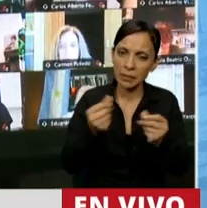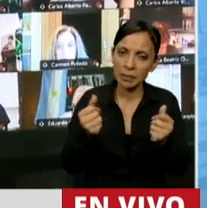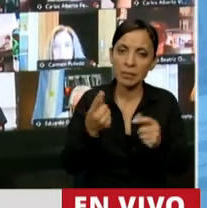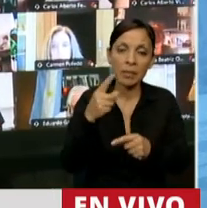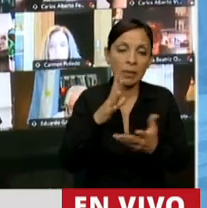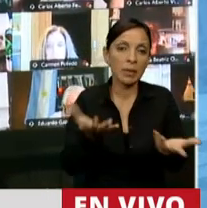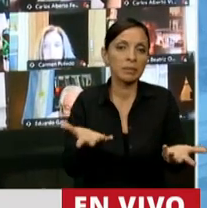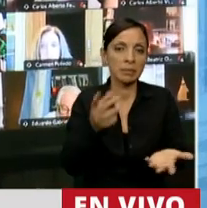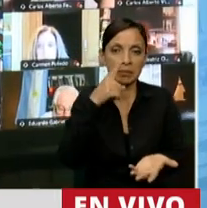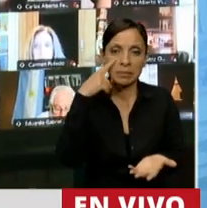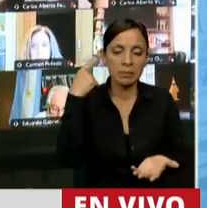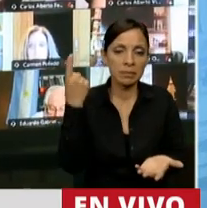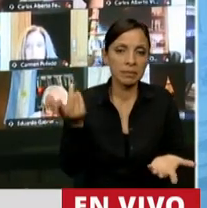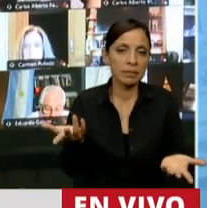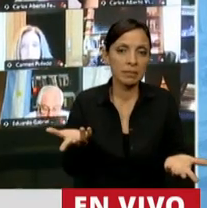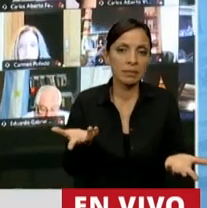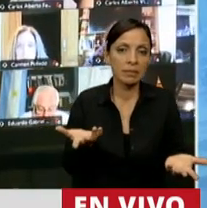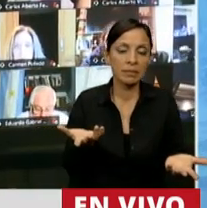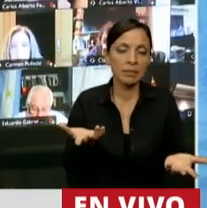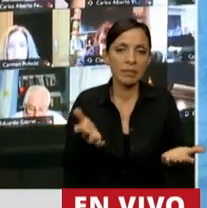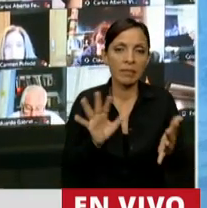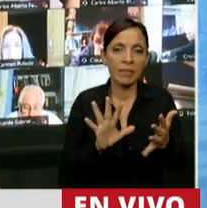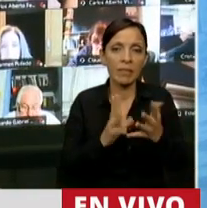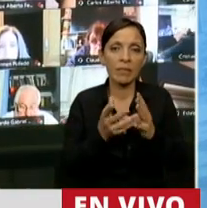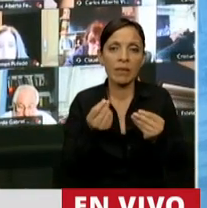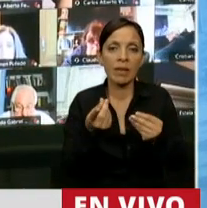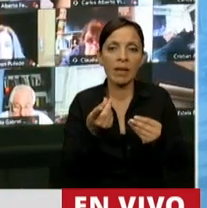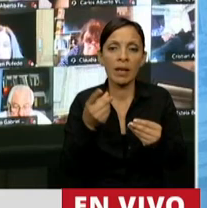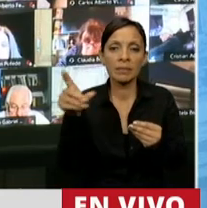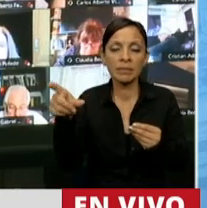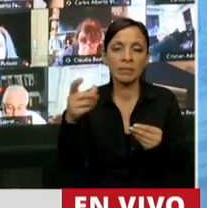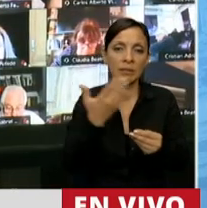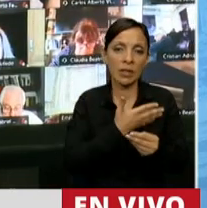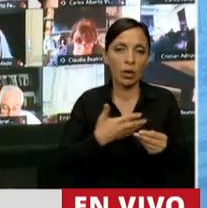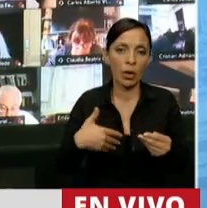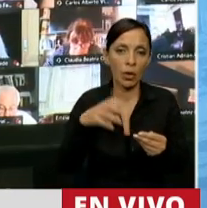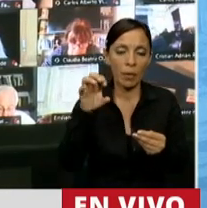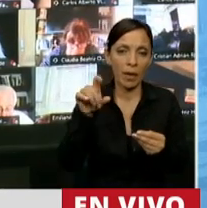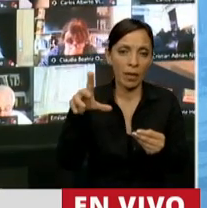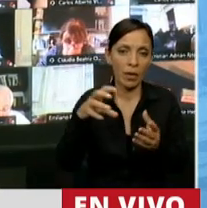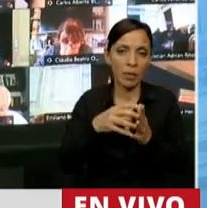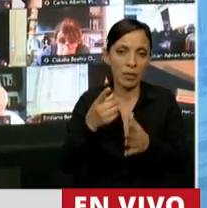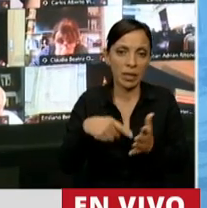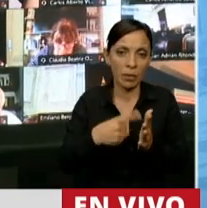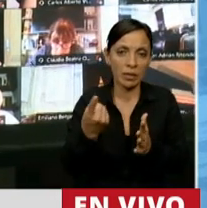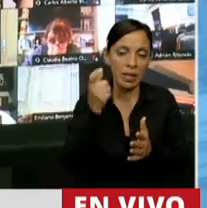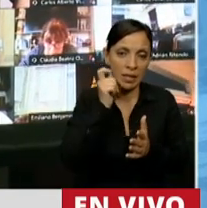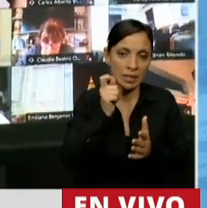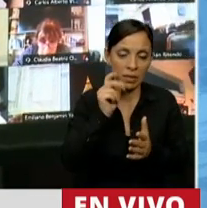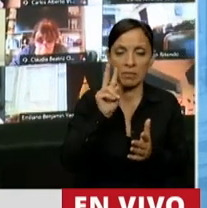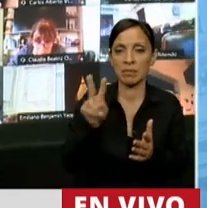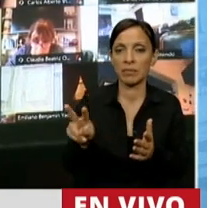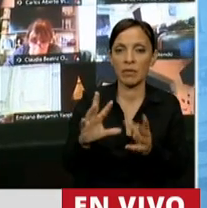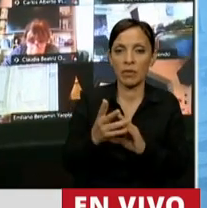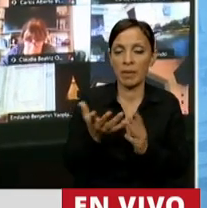bueno, el presidente frente a la inoperancia del gobernador de la provincia de Buenos Aires, de Axel Kicillof,